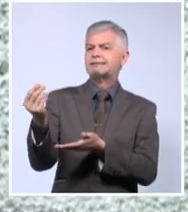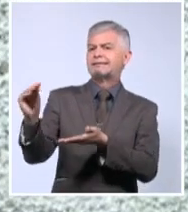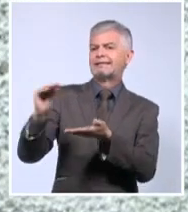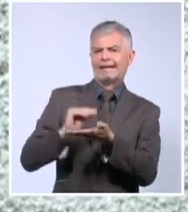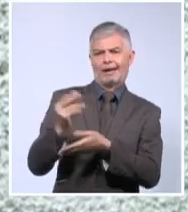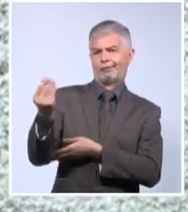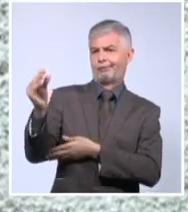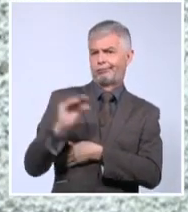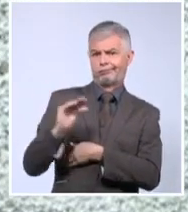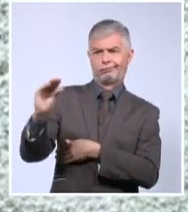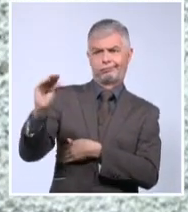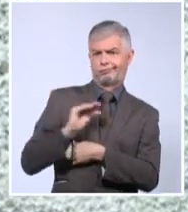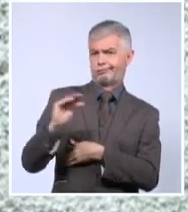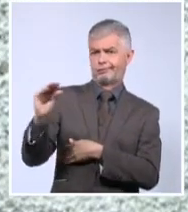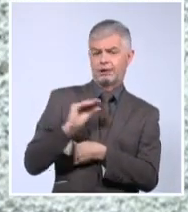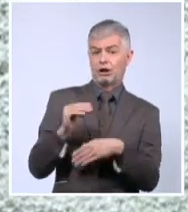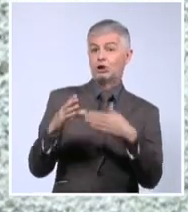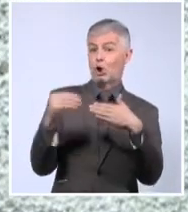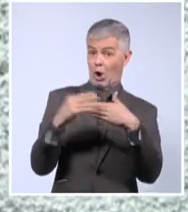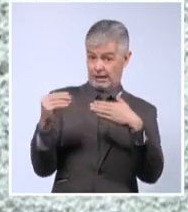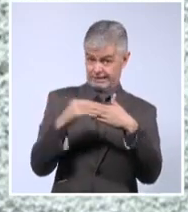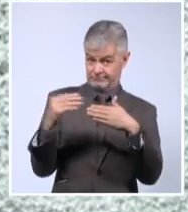dinero monetariamente. Estamos hablando en dólares.